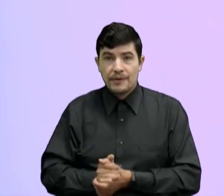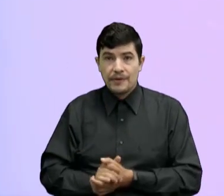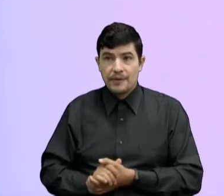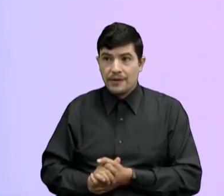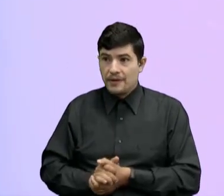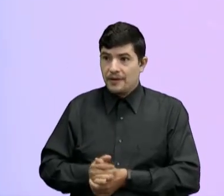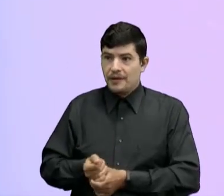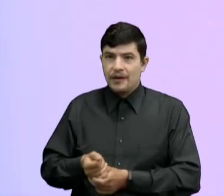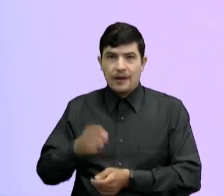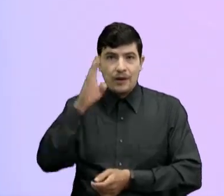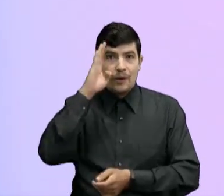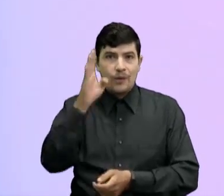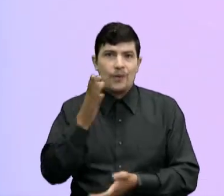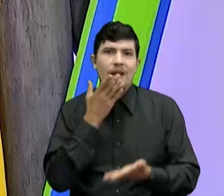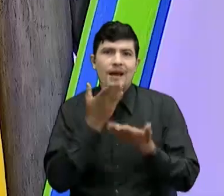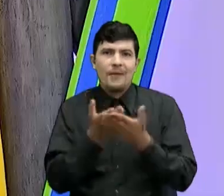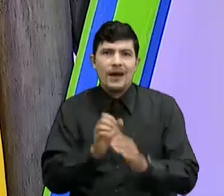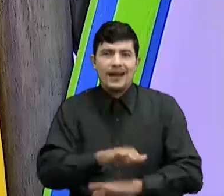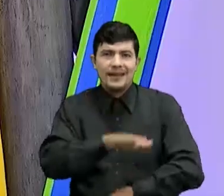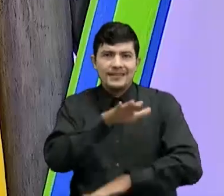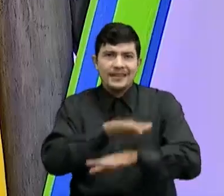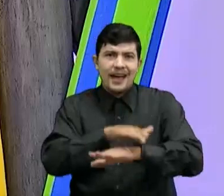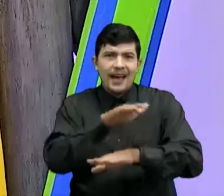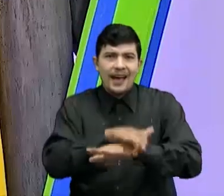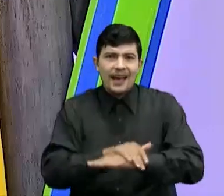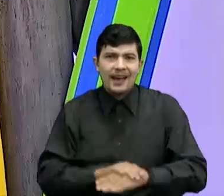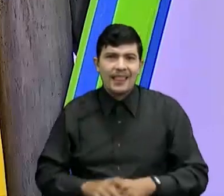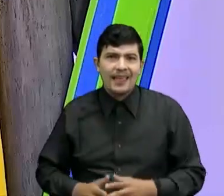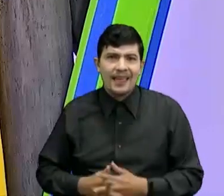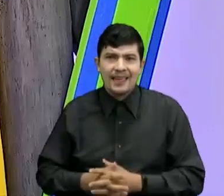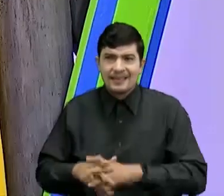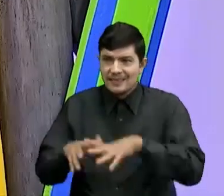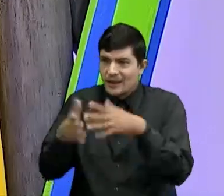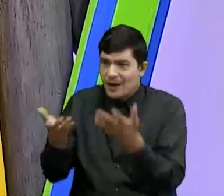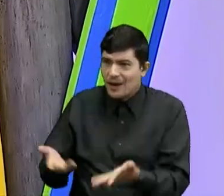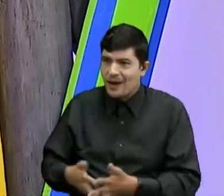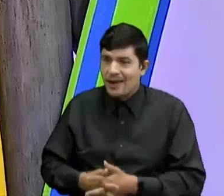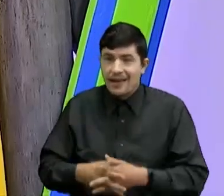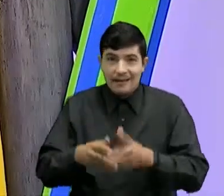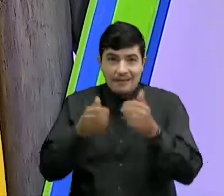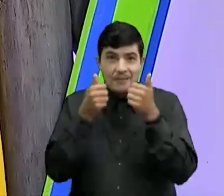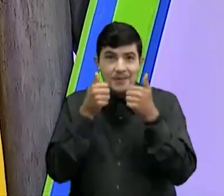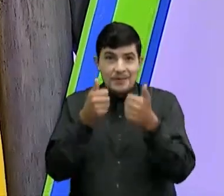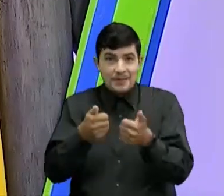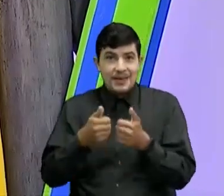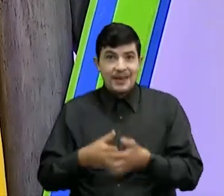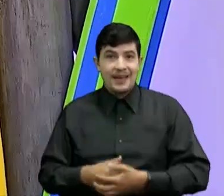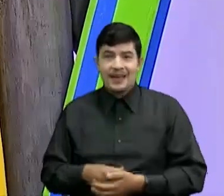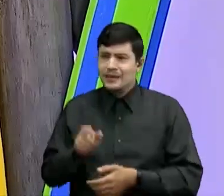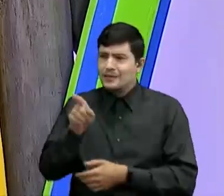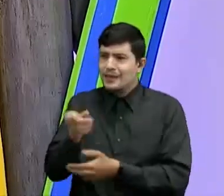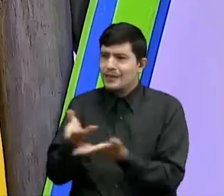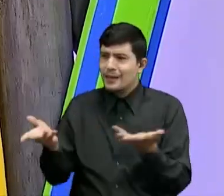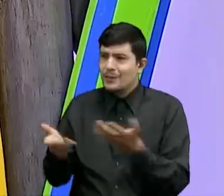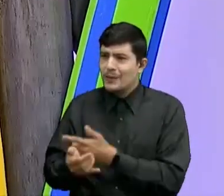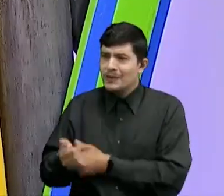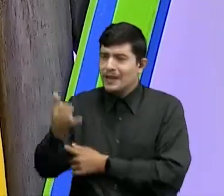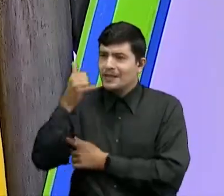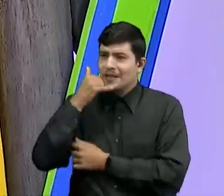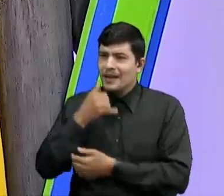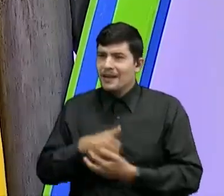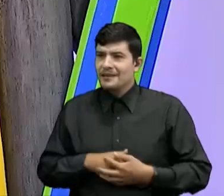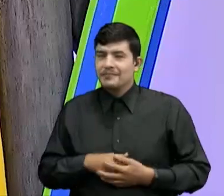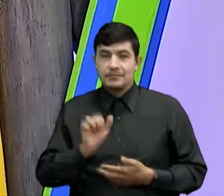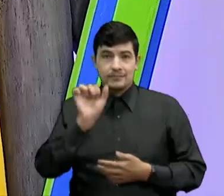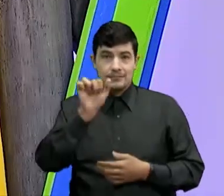Muy buenas tardes Hola Valentina ¿Cómo estás? Bien Bien, sí señora ¿De dónde nos llamas Valentina?